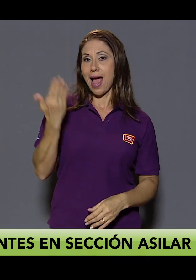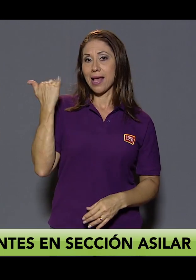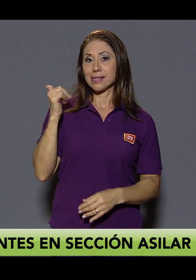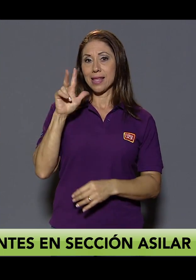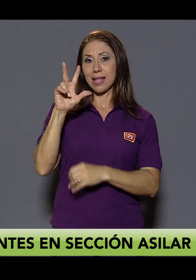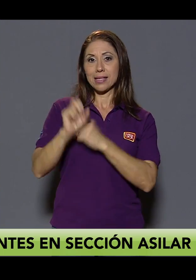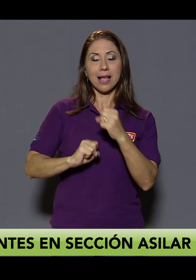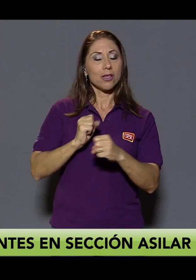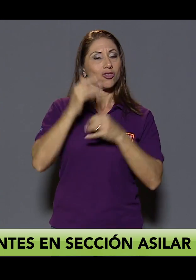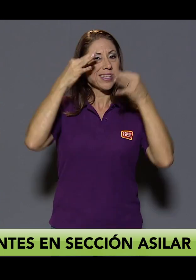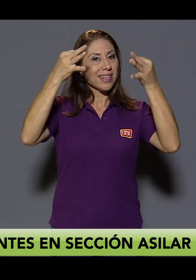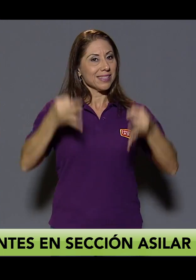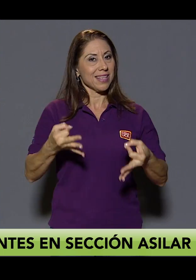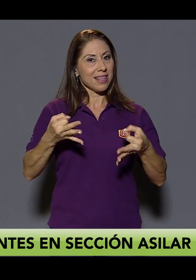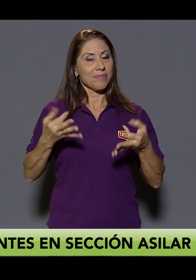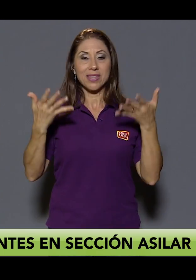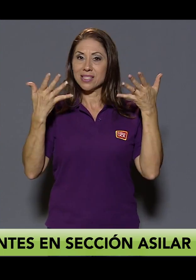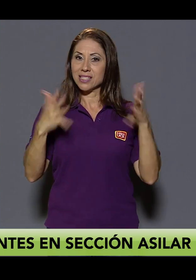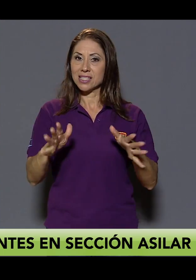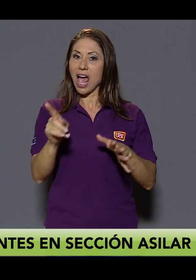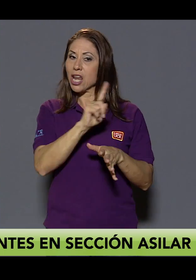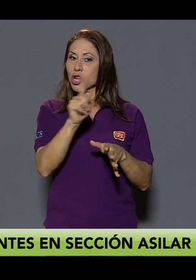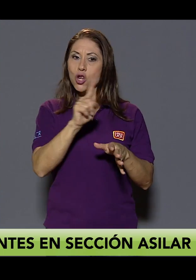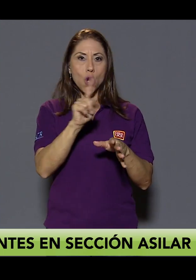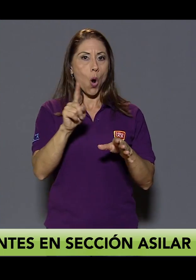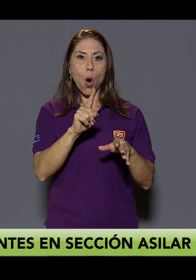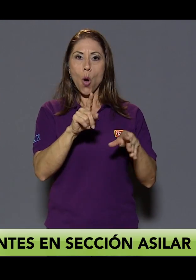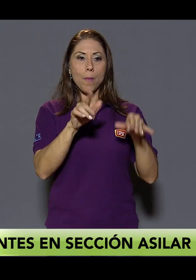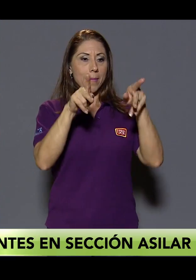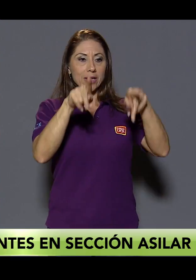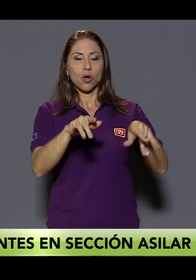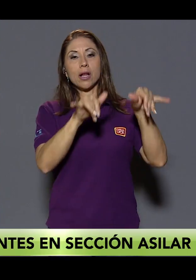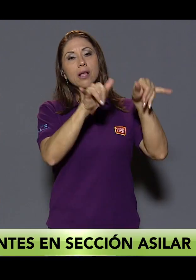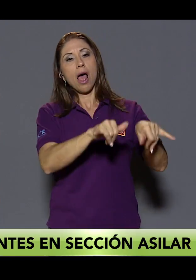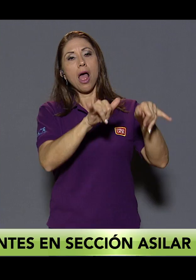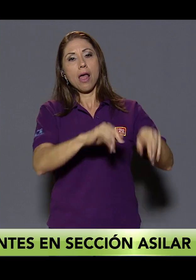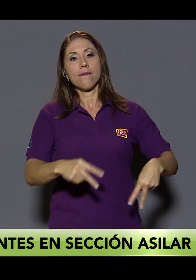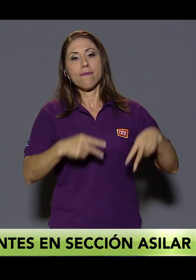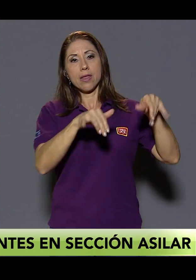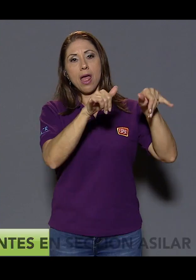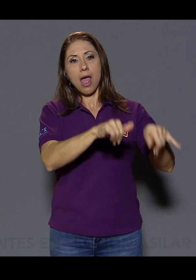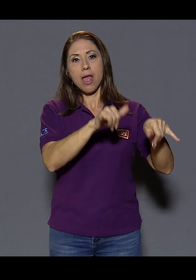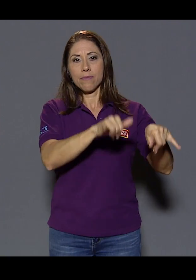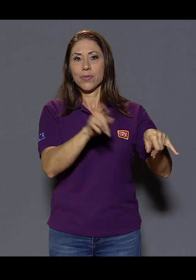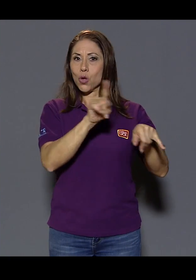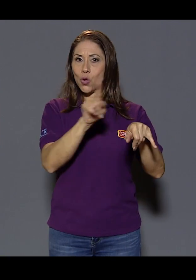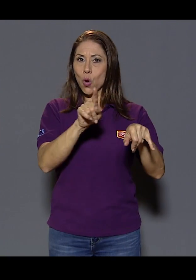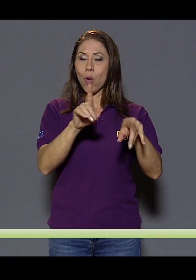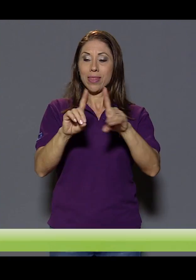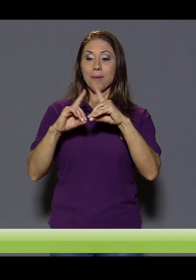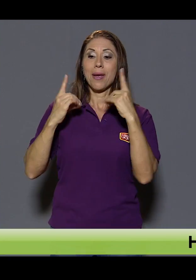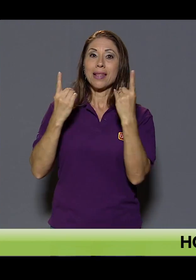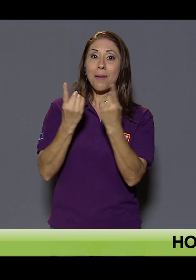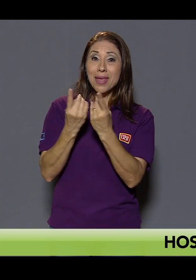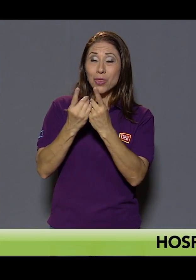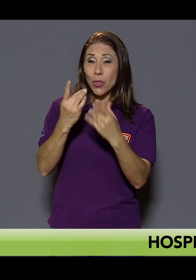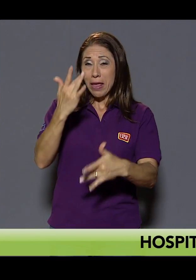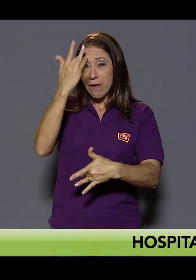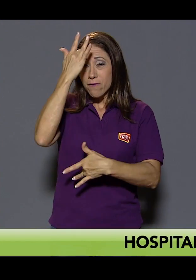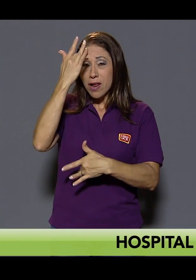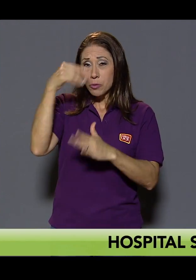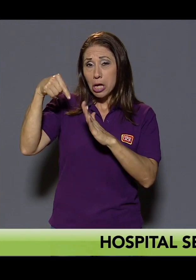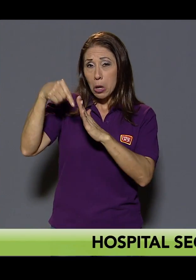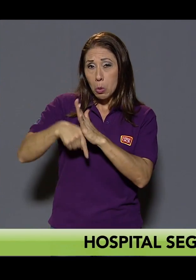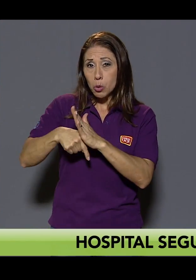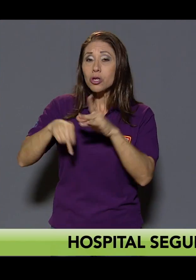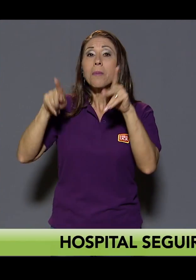se decide no volver a hacer traslados a la parte asilar, sino que desde los pabellones de agudos puedan egresar las personas.